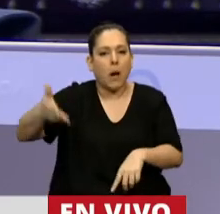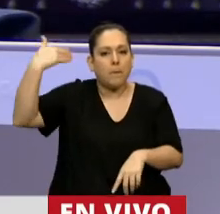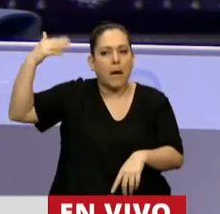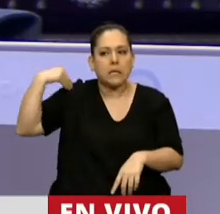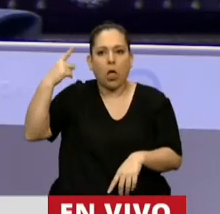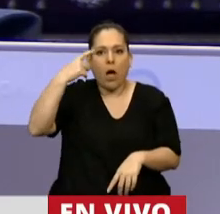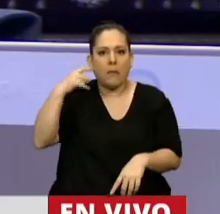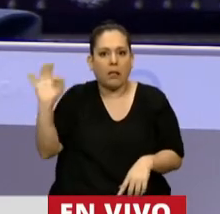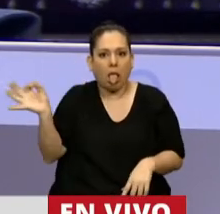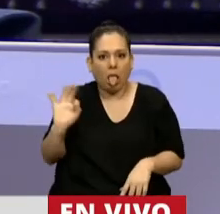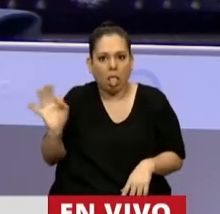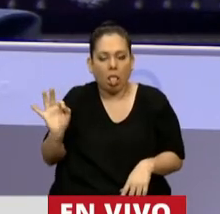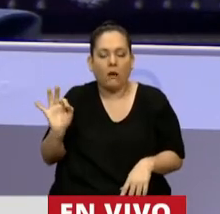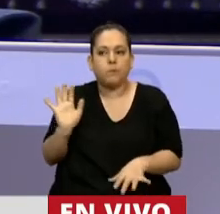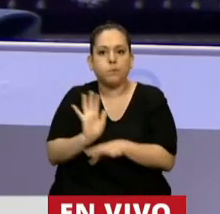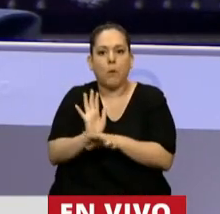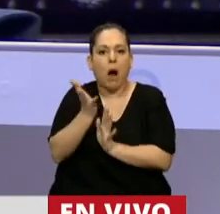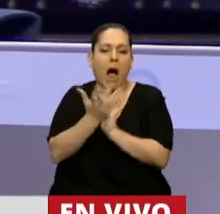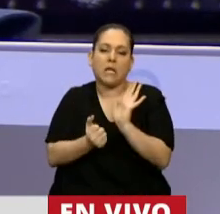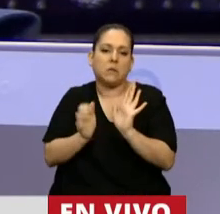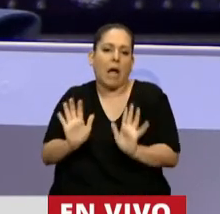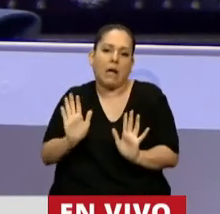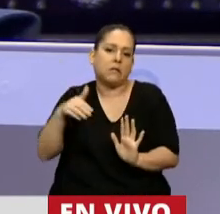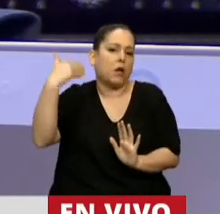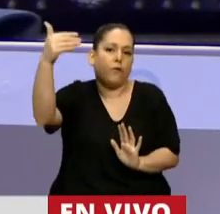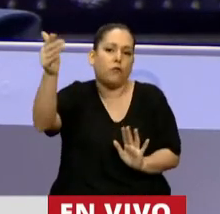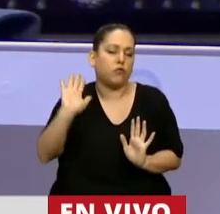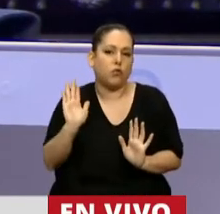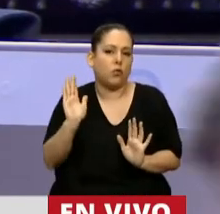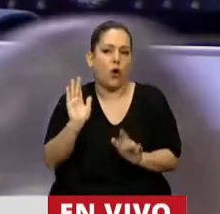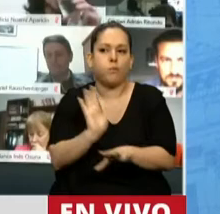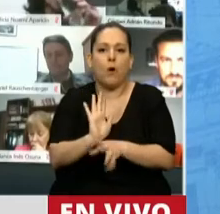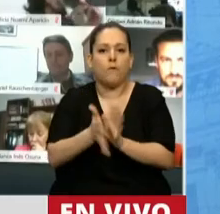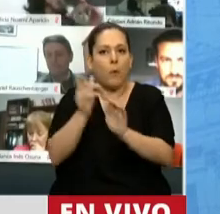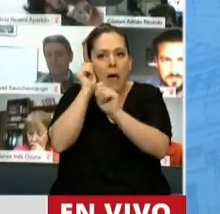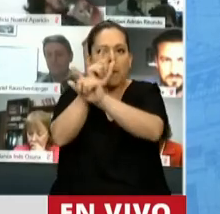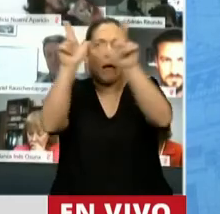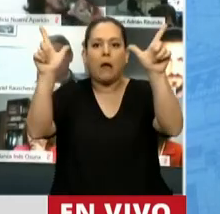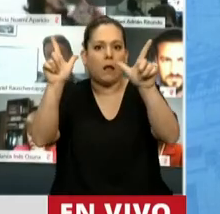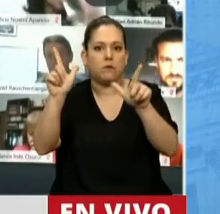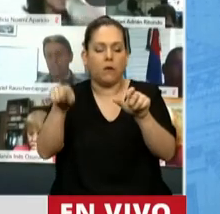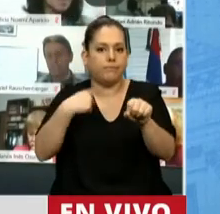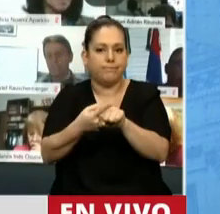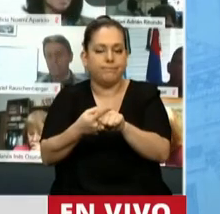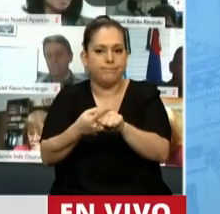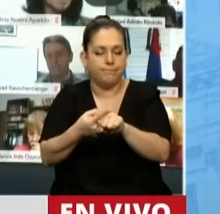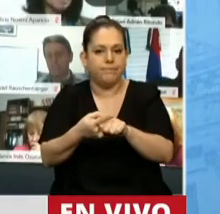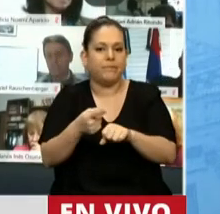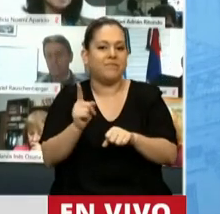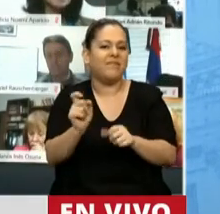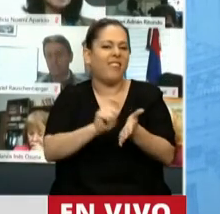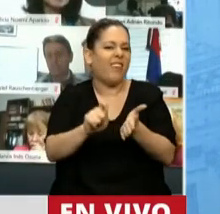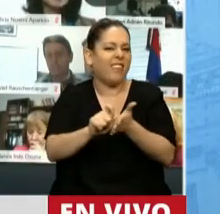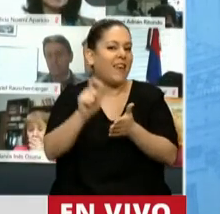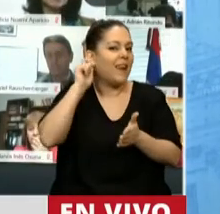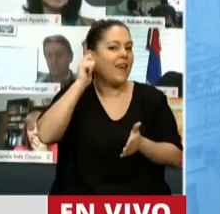condenado a aceptar el futuro sin poder imaginarlo. Eduardo Galeano. Los familiares